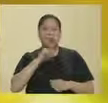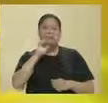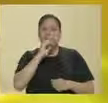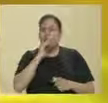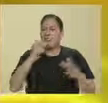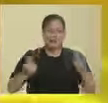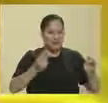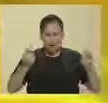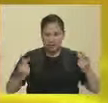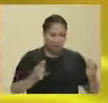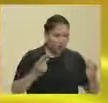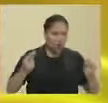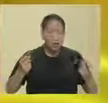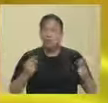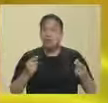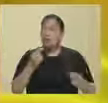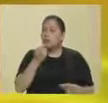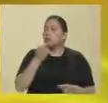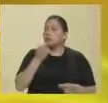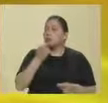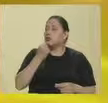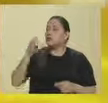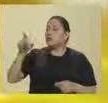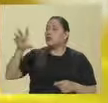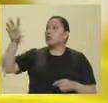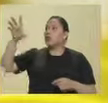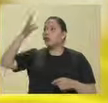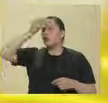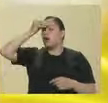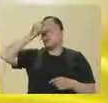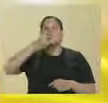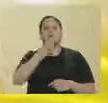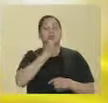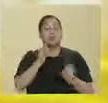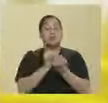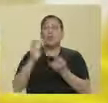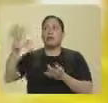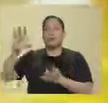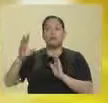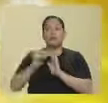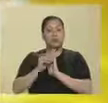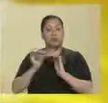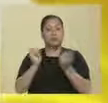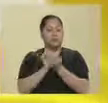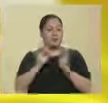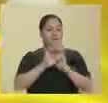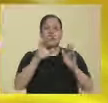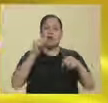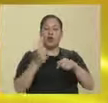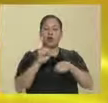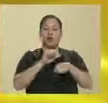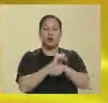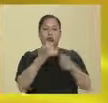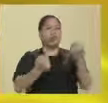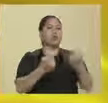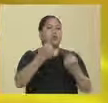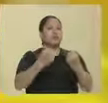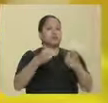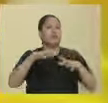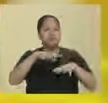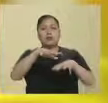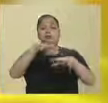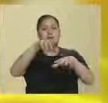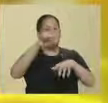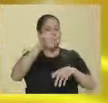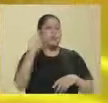paso como maraca todo el día, eso se los estoy transmitiendo a los hijos. Si nos subimos en el coche con el tráfico propio de la ciudad,